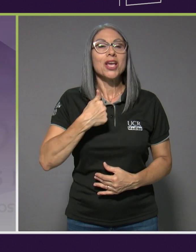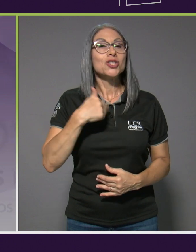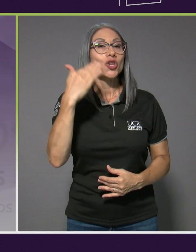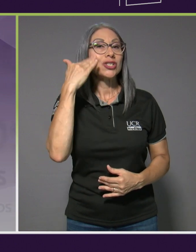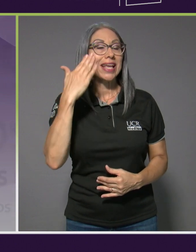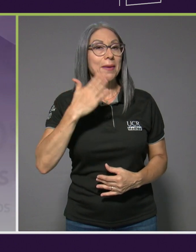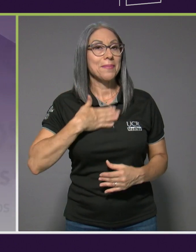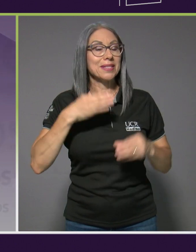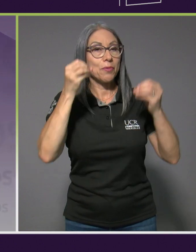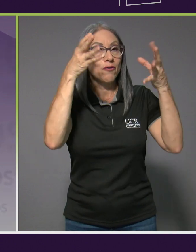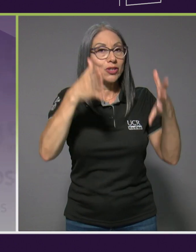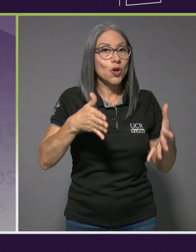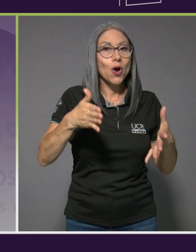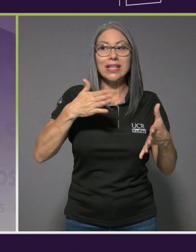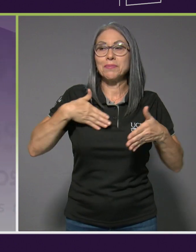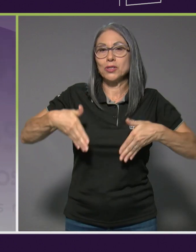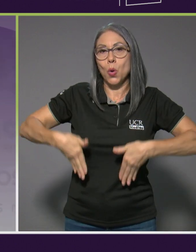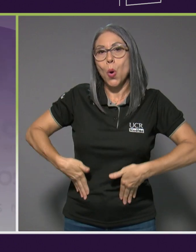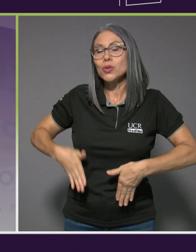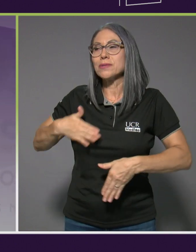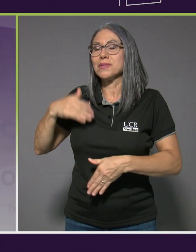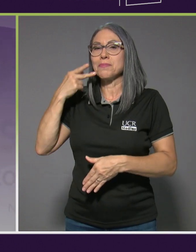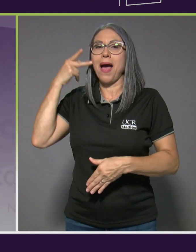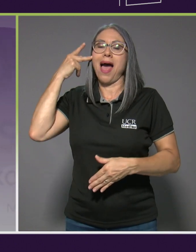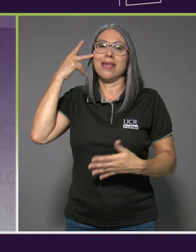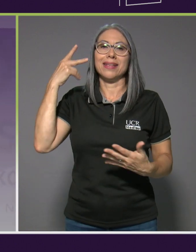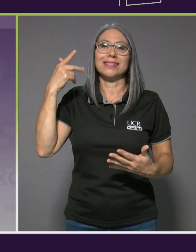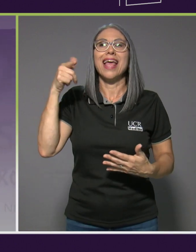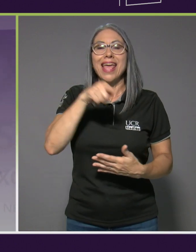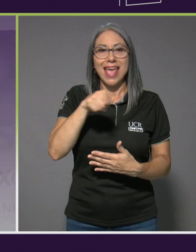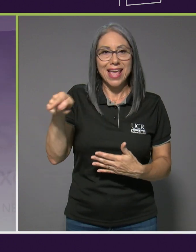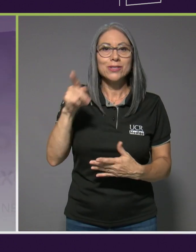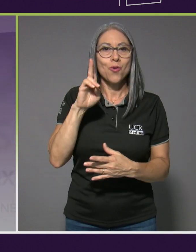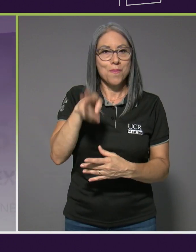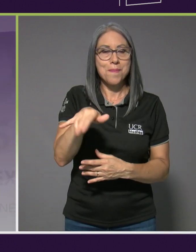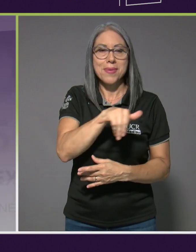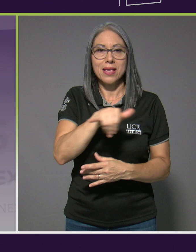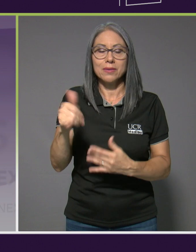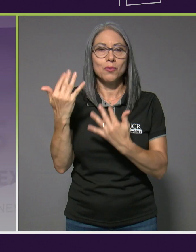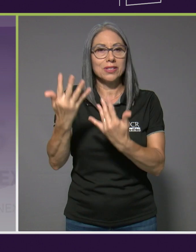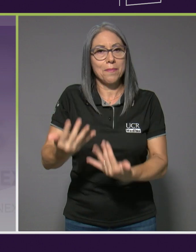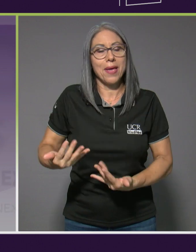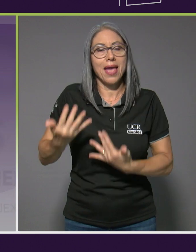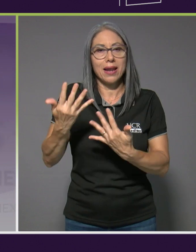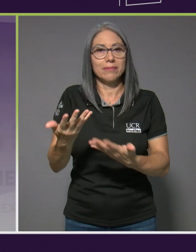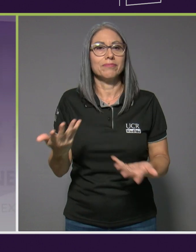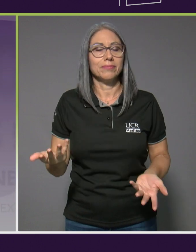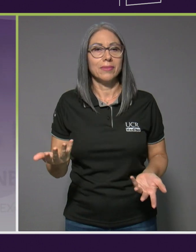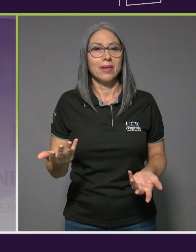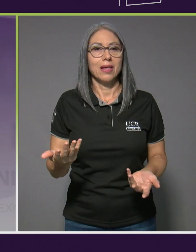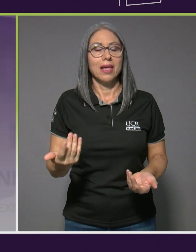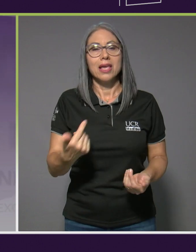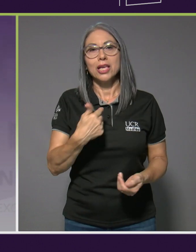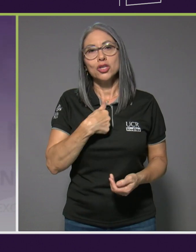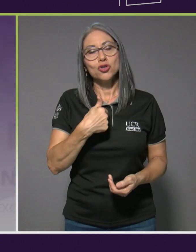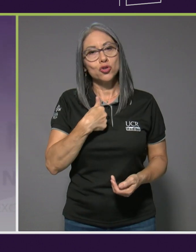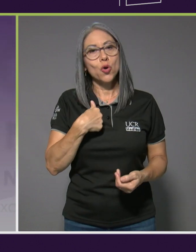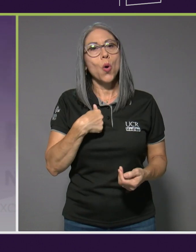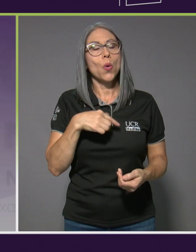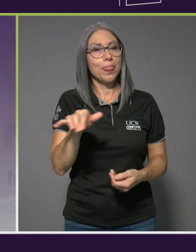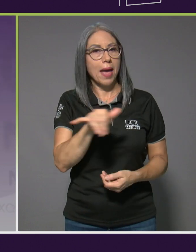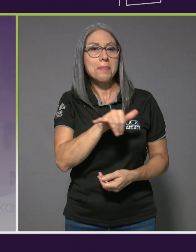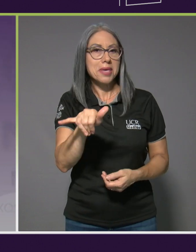profesores y mis coaches y mis papás esperan. Y yo también